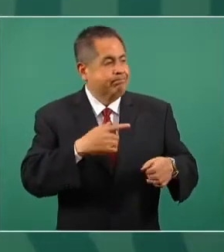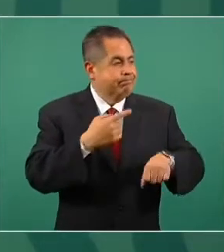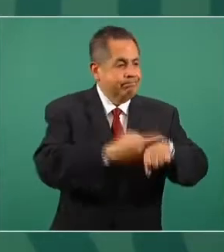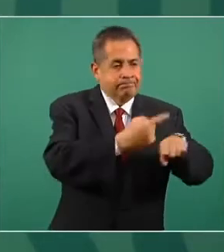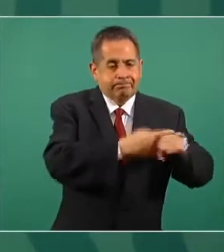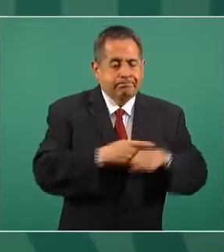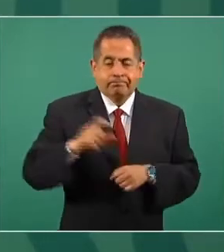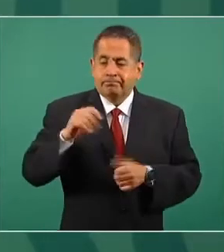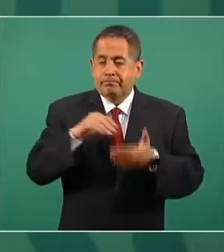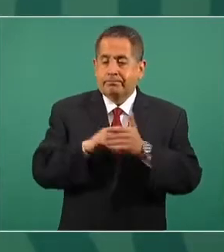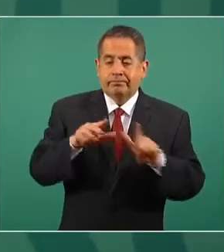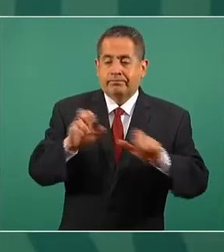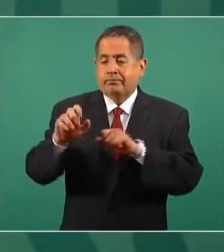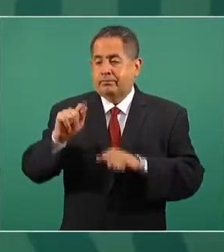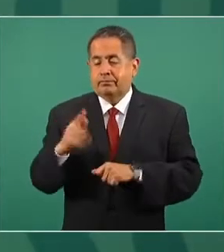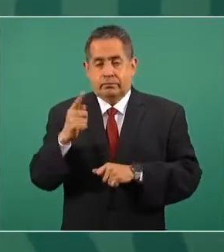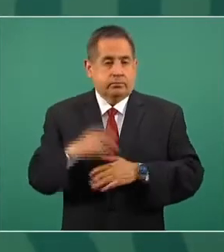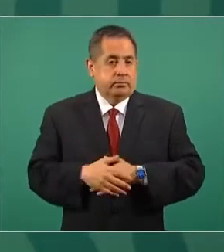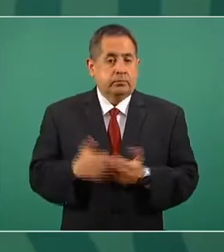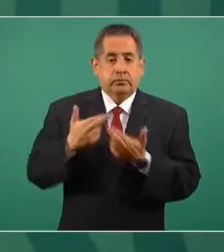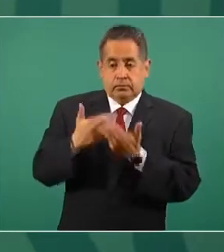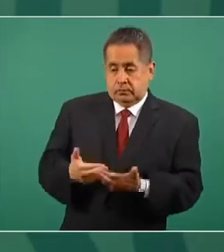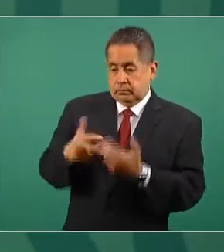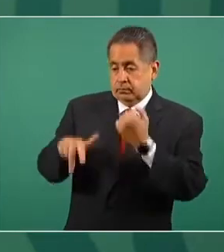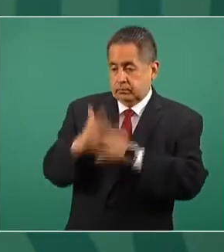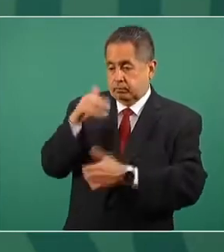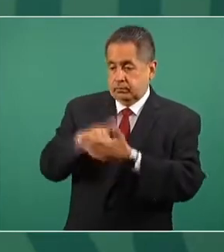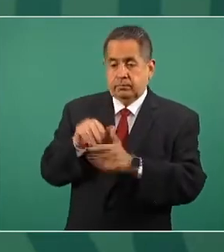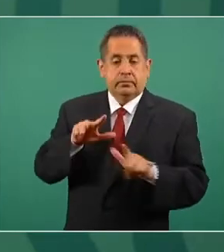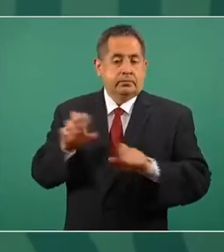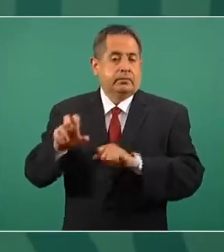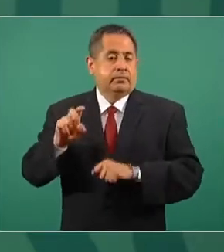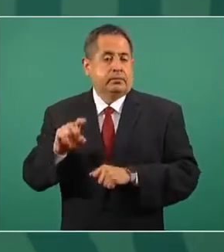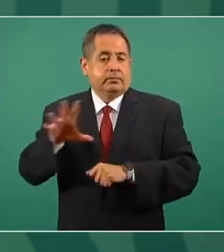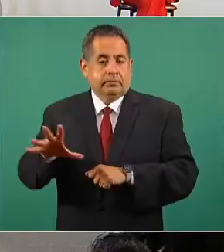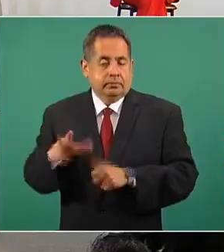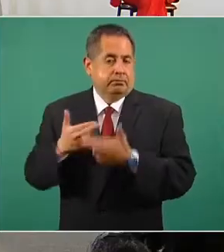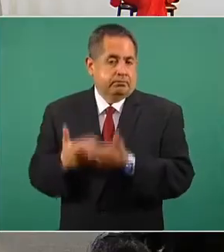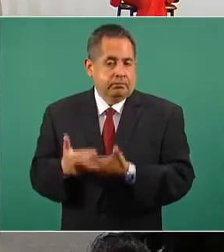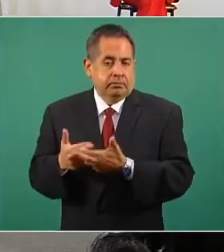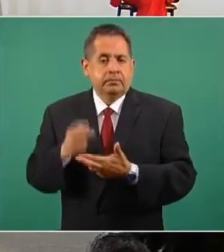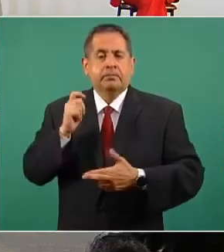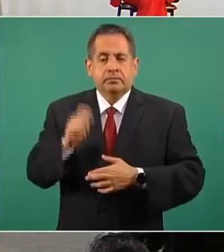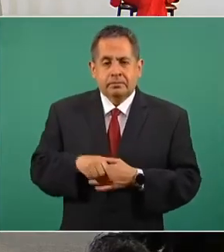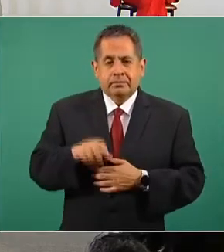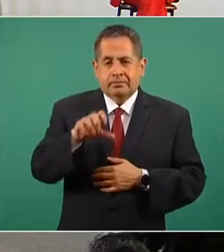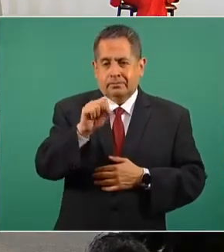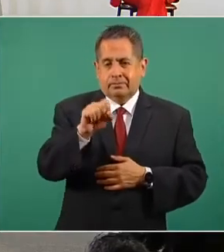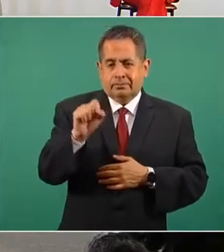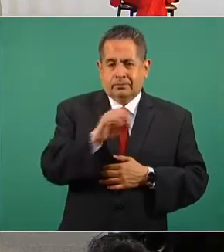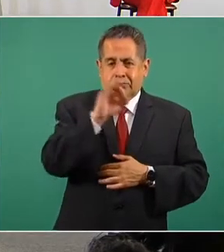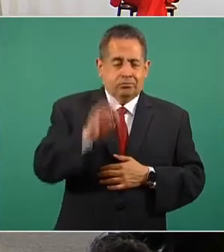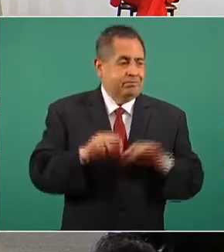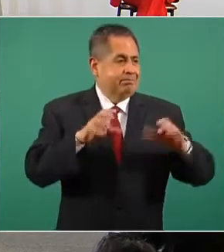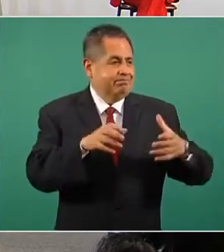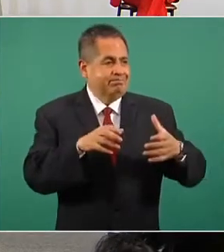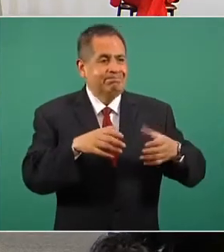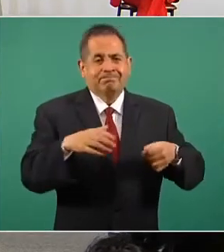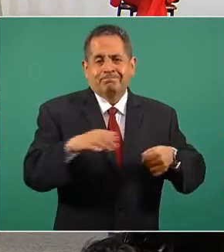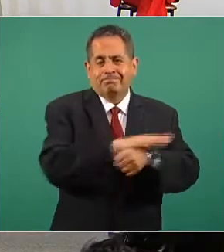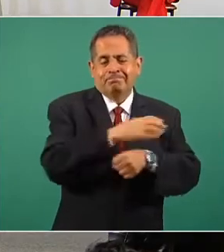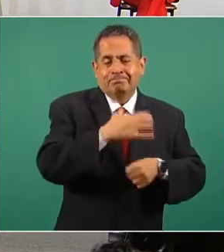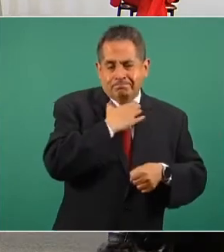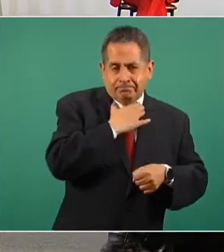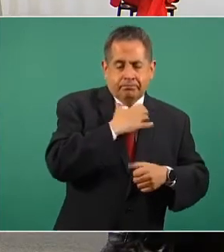871 y hay 13 mil 975 disponibles. Esto nos da un 60 por ciento de ocupación nacional. La